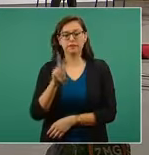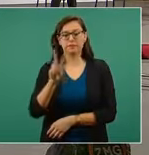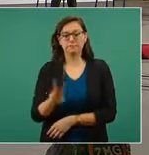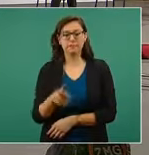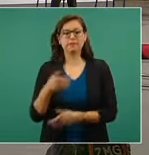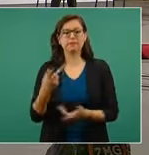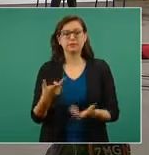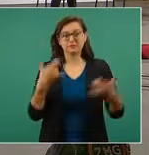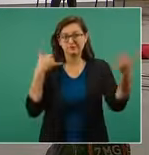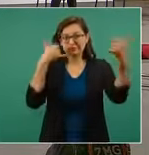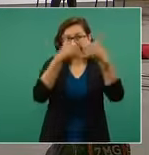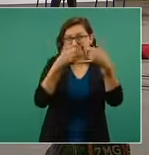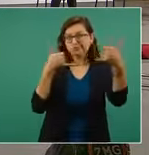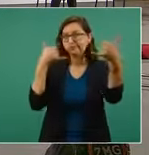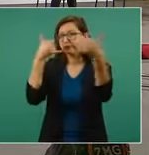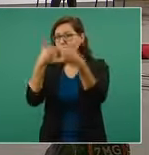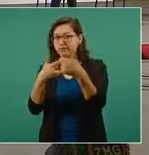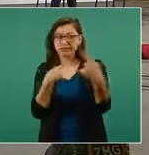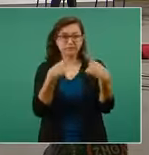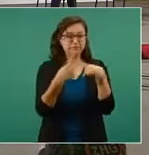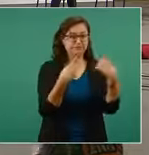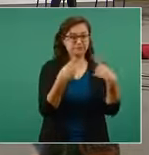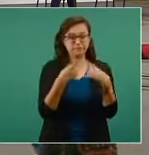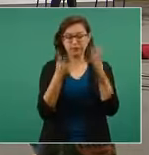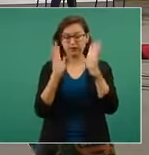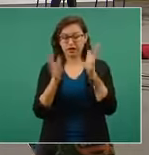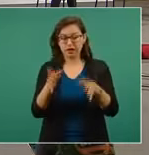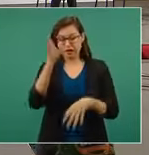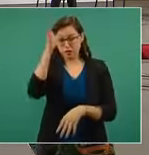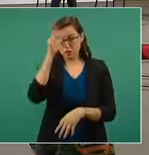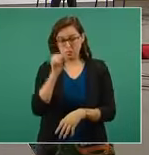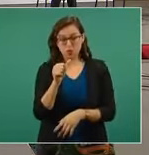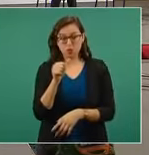presidente a China y a Rusia se hicieron estos acuerdos en febrero.